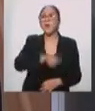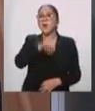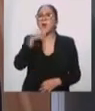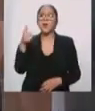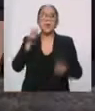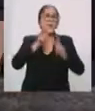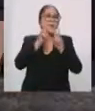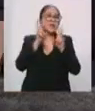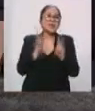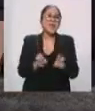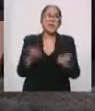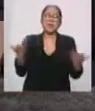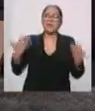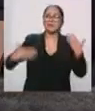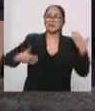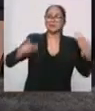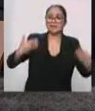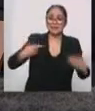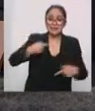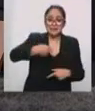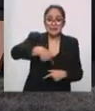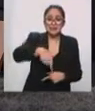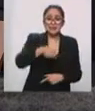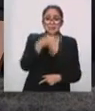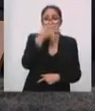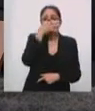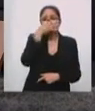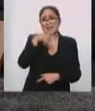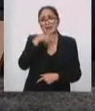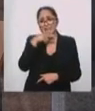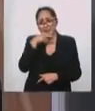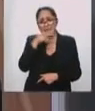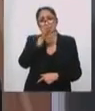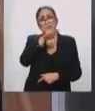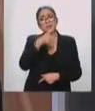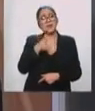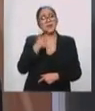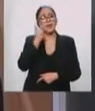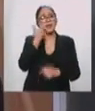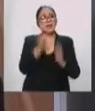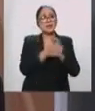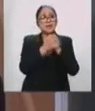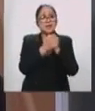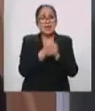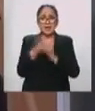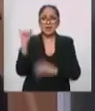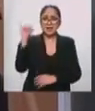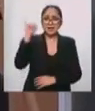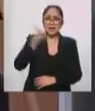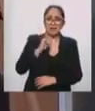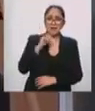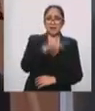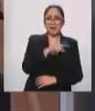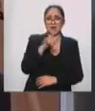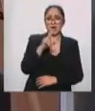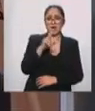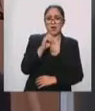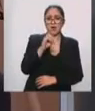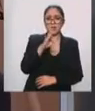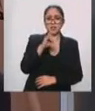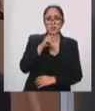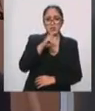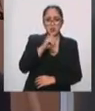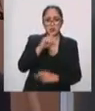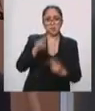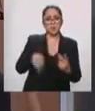ya viene la Navidad, ya estamos a unos pasos. Yo quiero mandar un saludo especial precisamente a nuestra jefa de información, Rocío Sánchez, pero a nuestro redactor